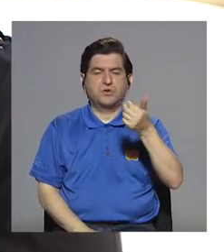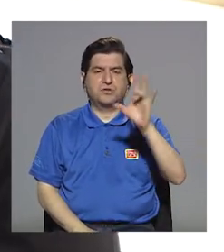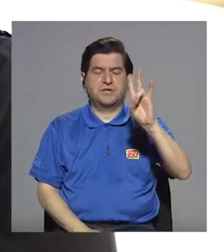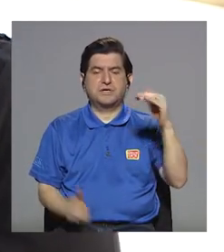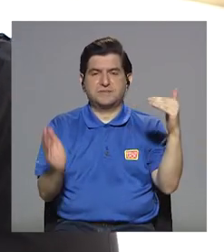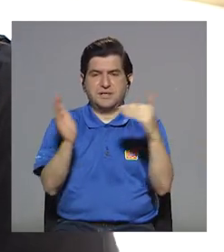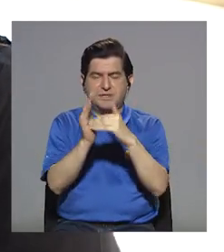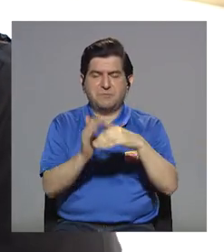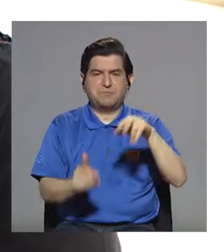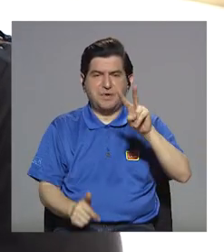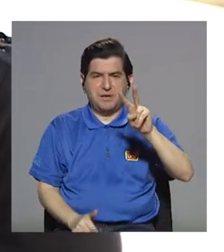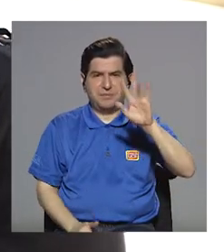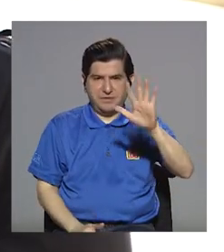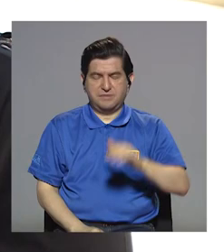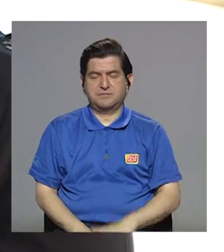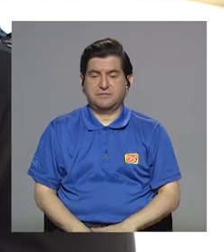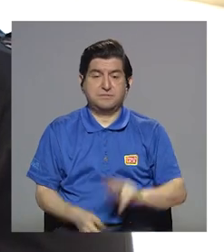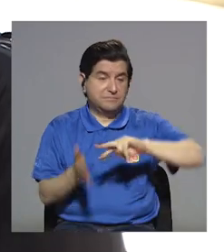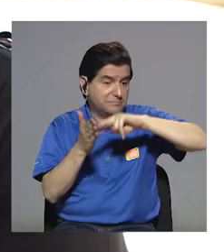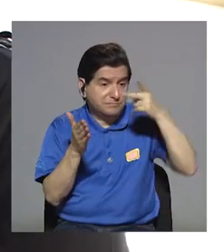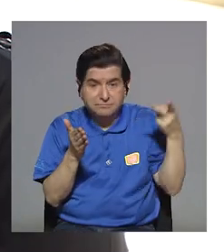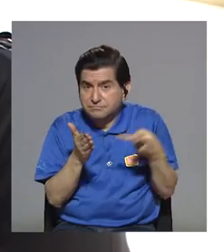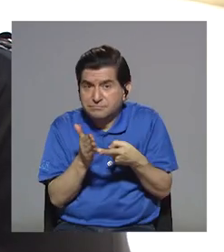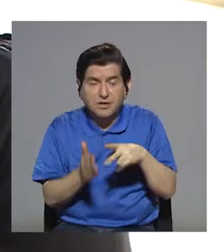eso le da un gran peso, ¿verdad? Que no son